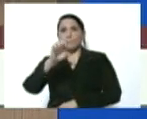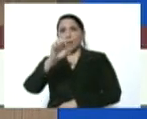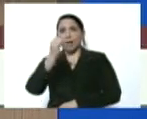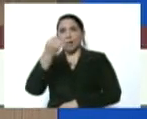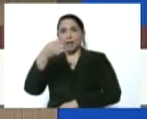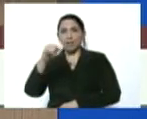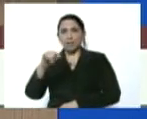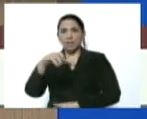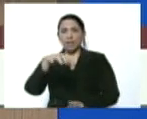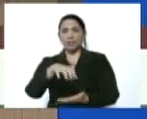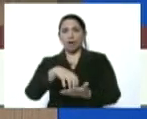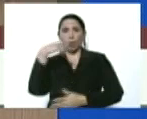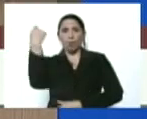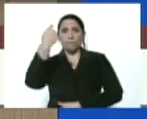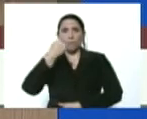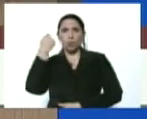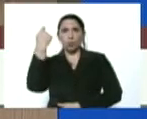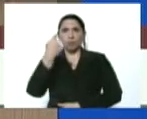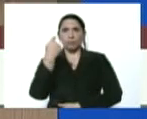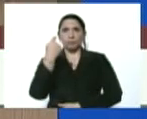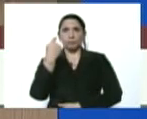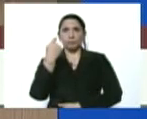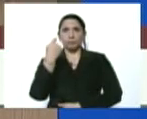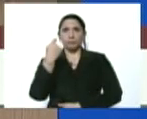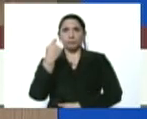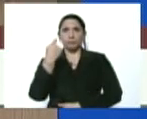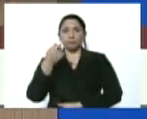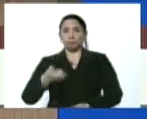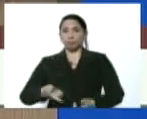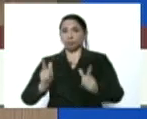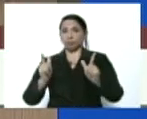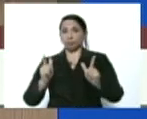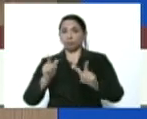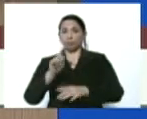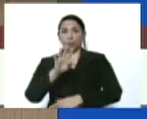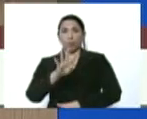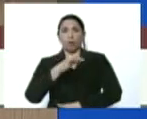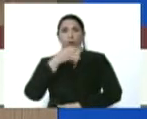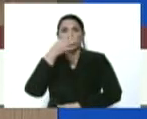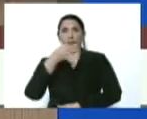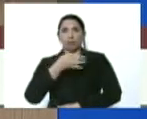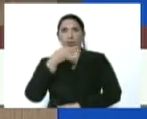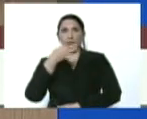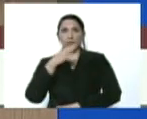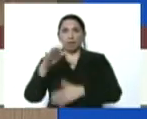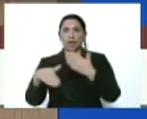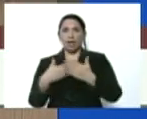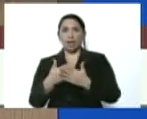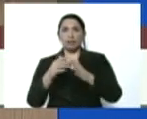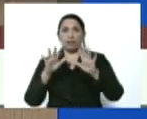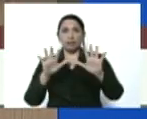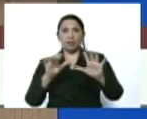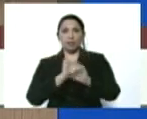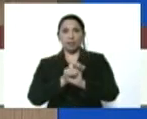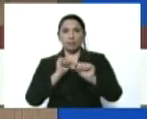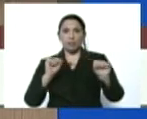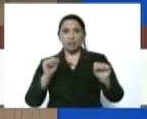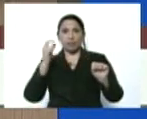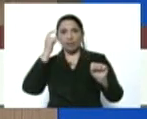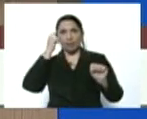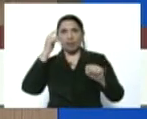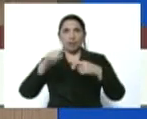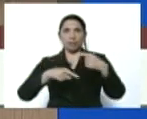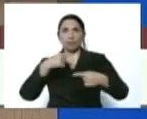Apure, que se hará efectivo a partir de las 4 de la tarde hasta las 10 de la mañana del día